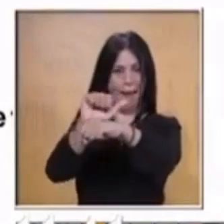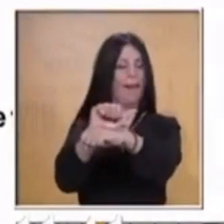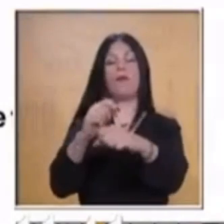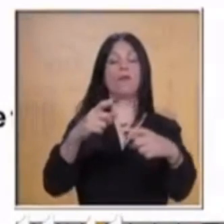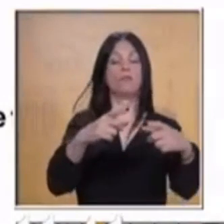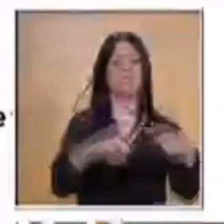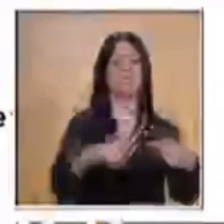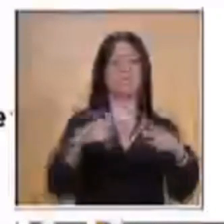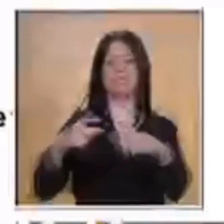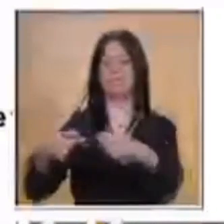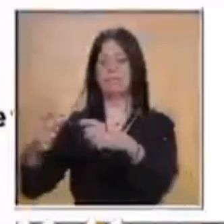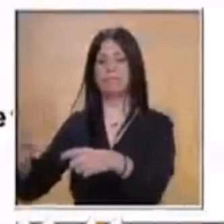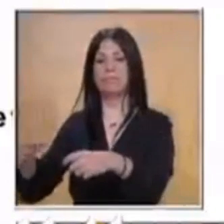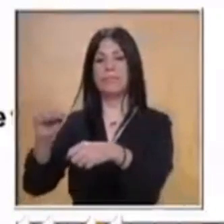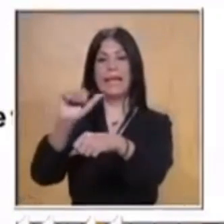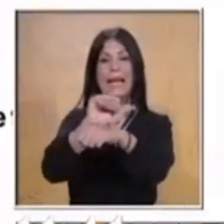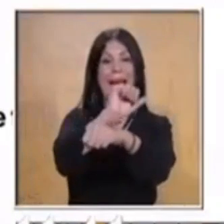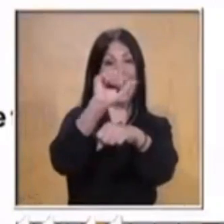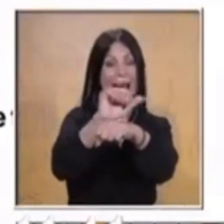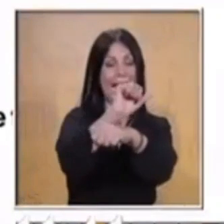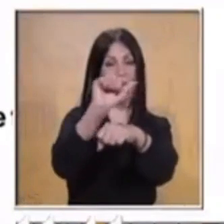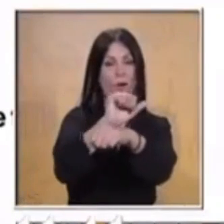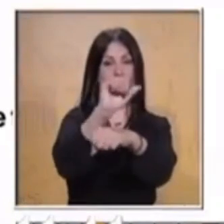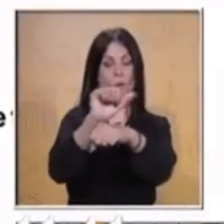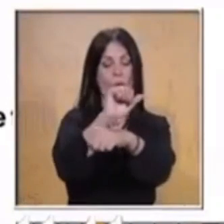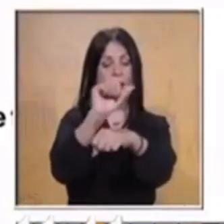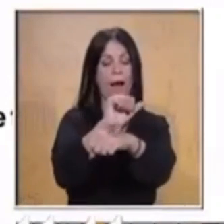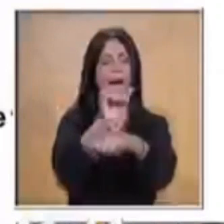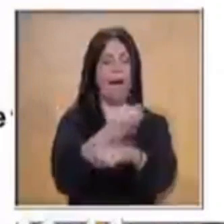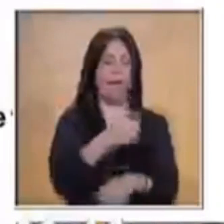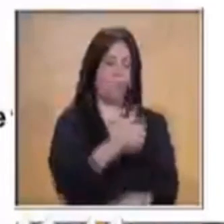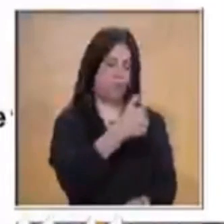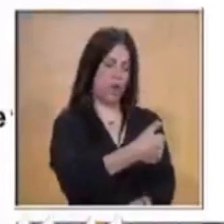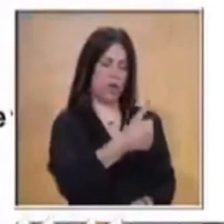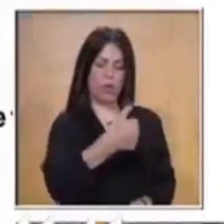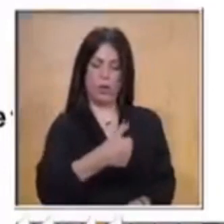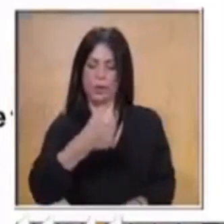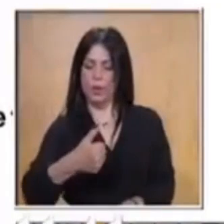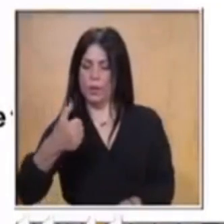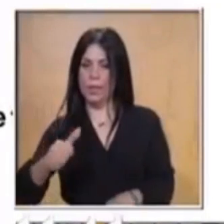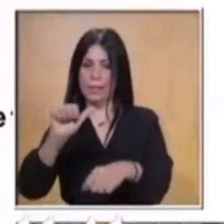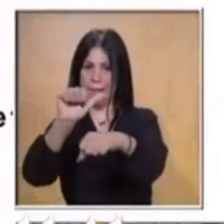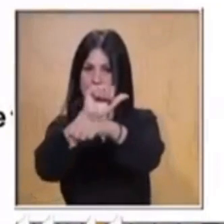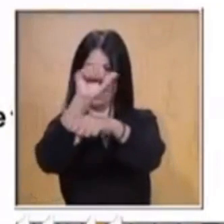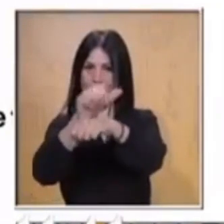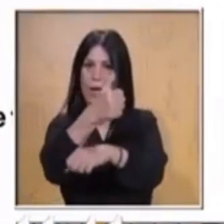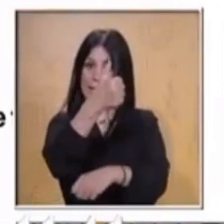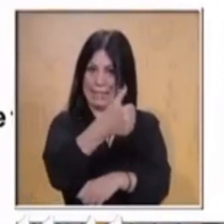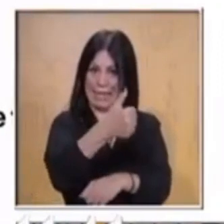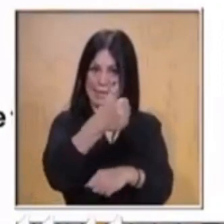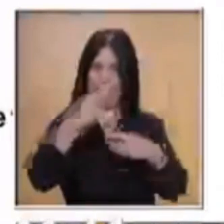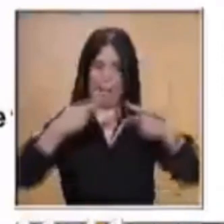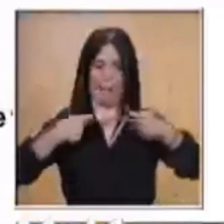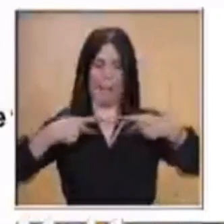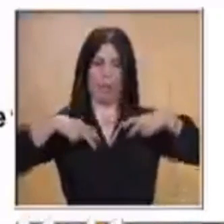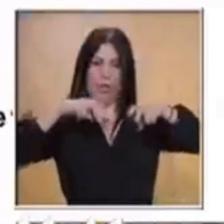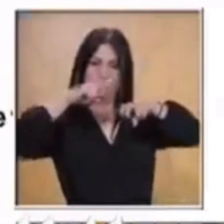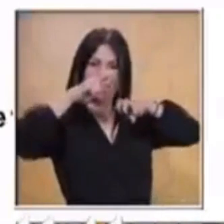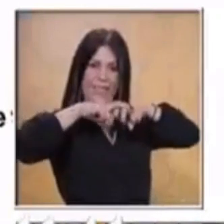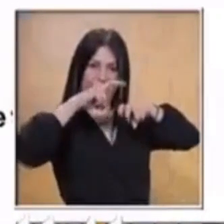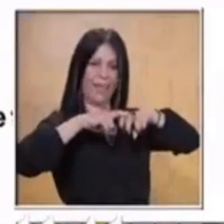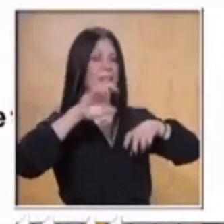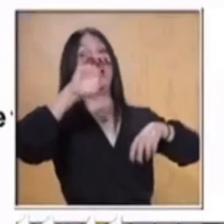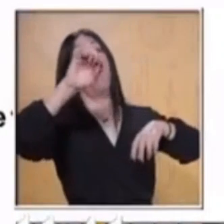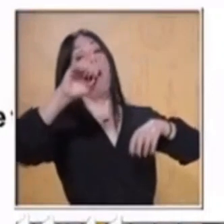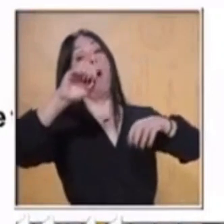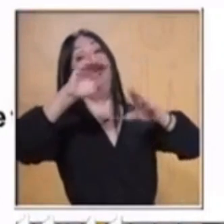que es en camionetas de nueve pasajeros, incluyendo al conductor. Vamos a contestar con la información proporcionada a